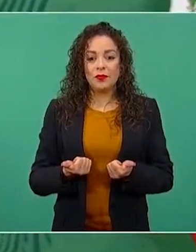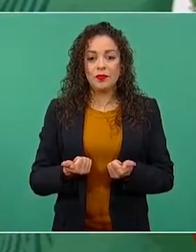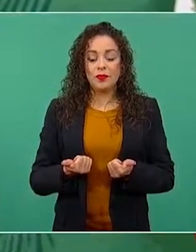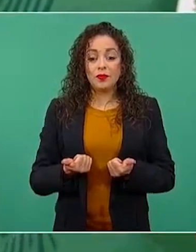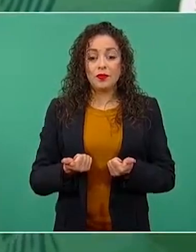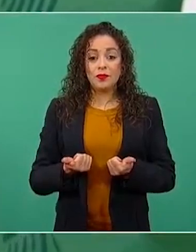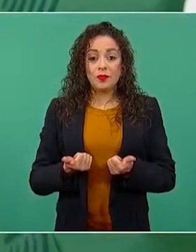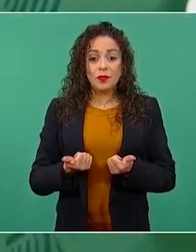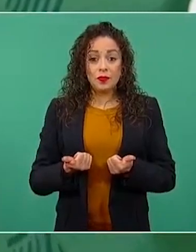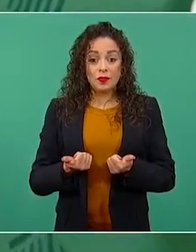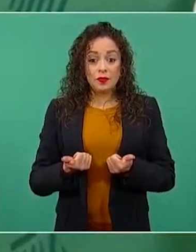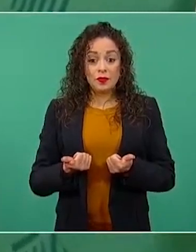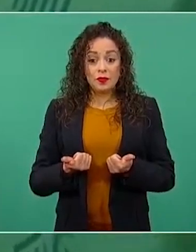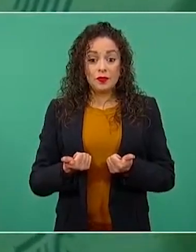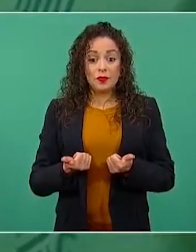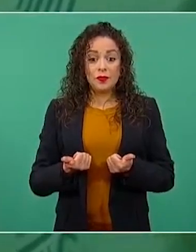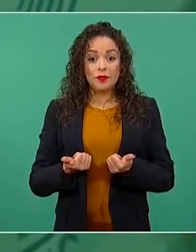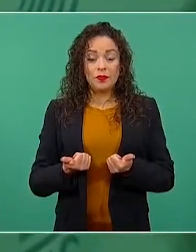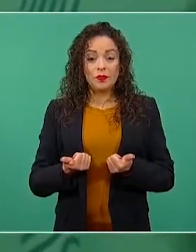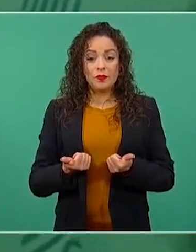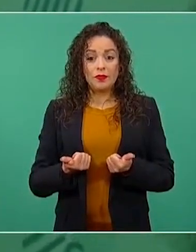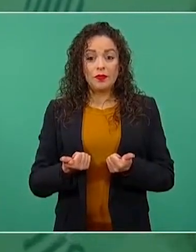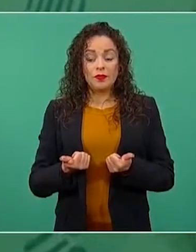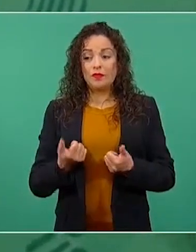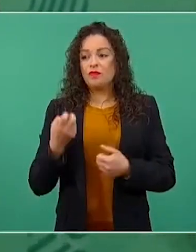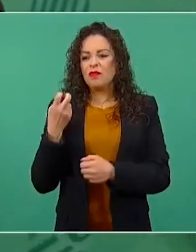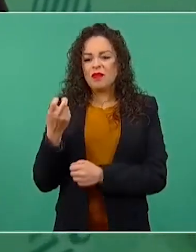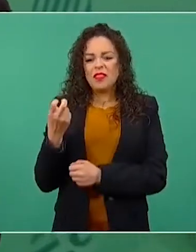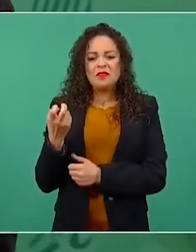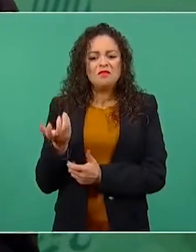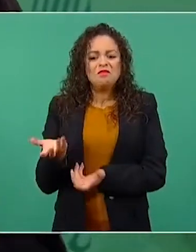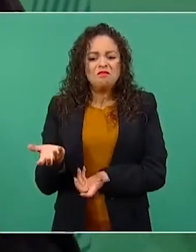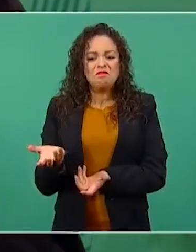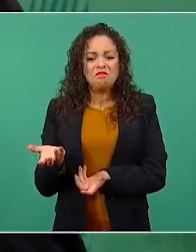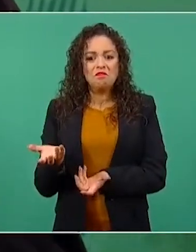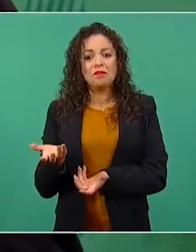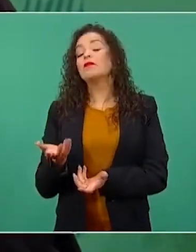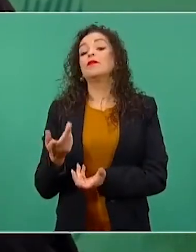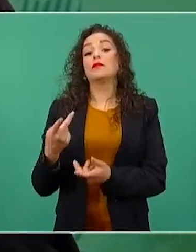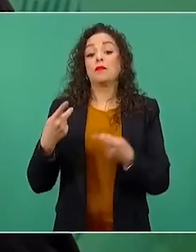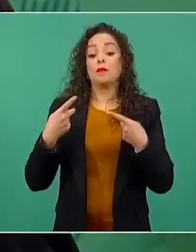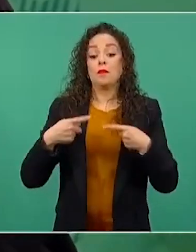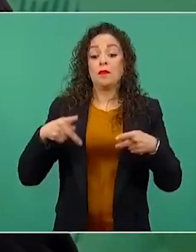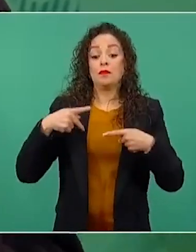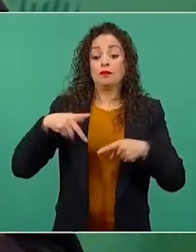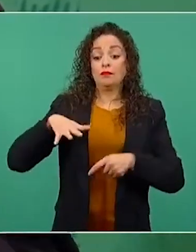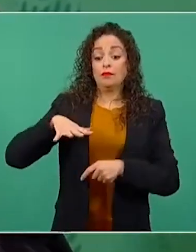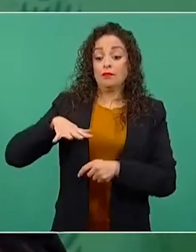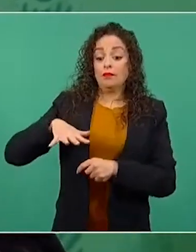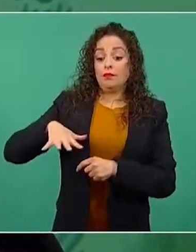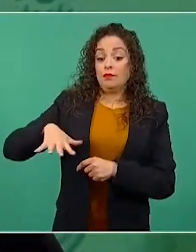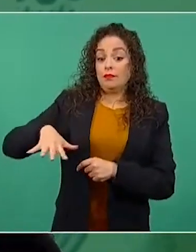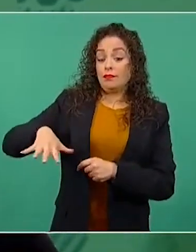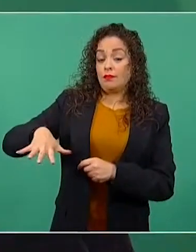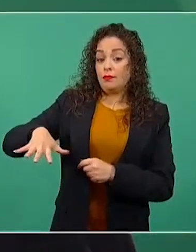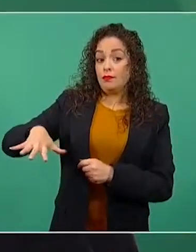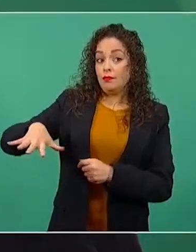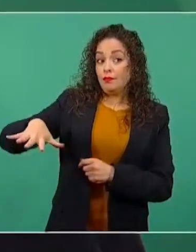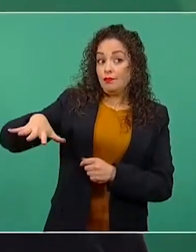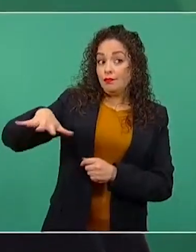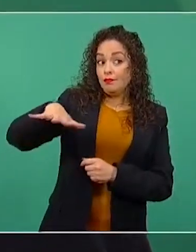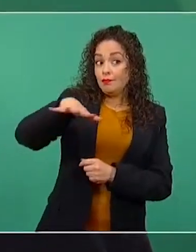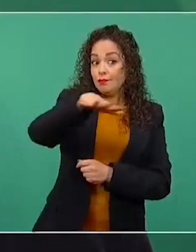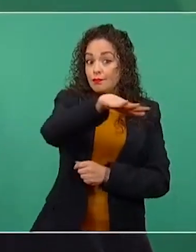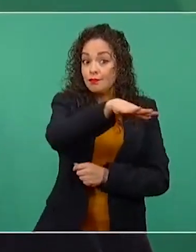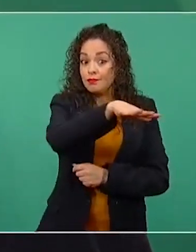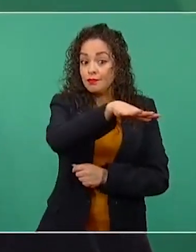Eso lleva a que el pueblo es